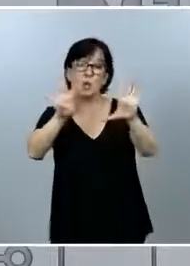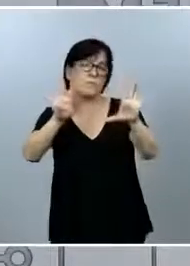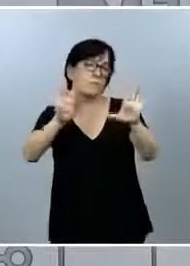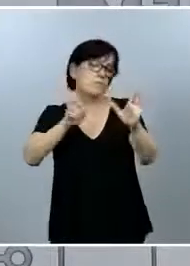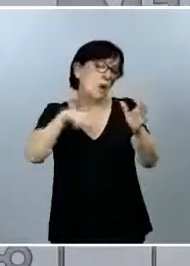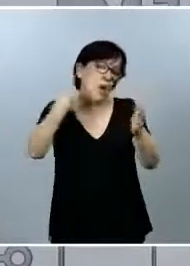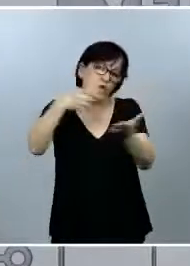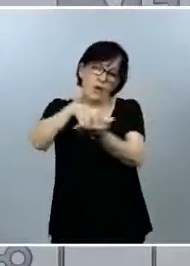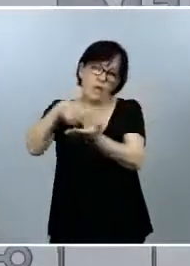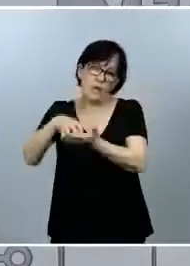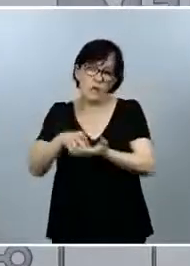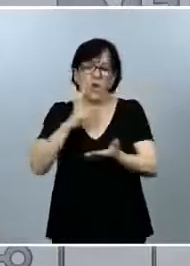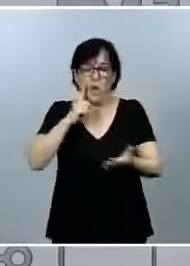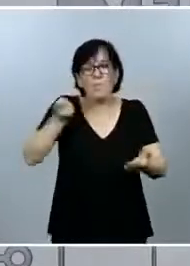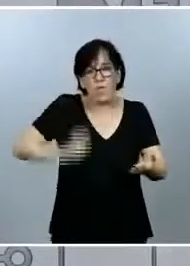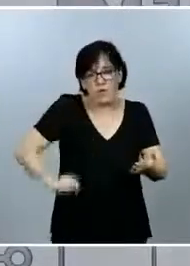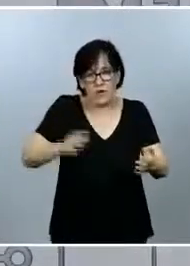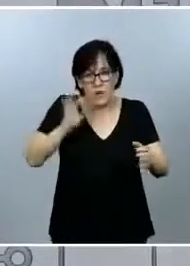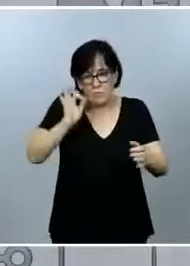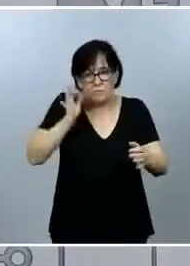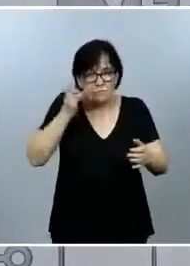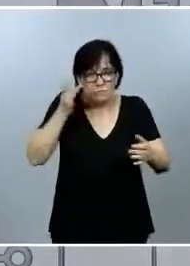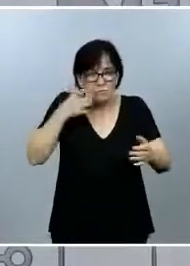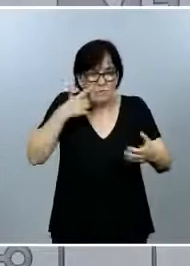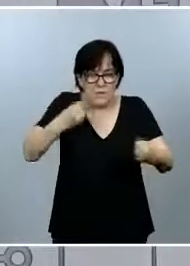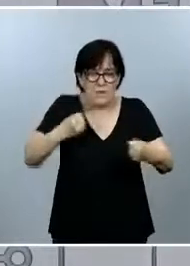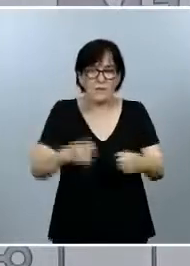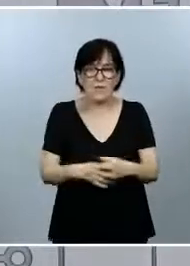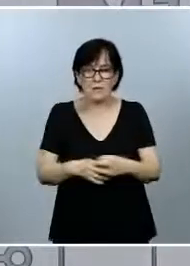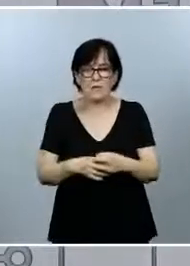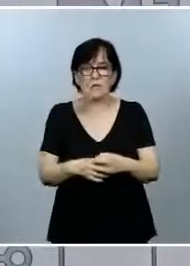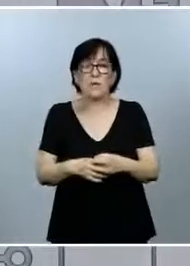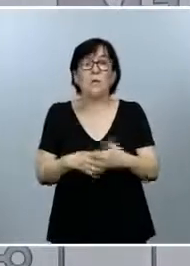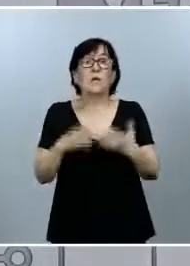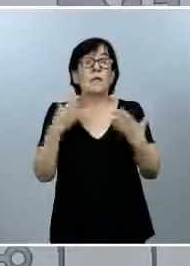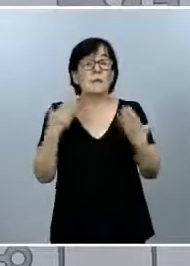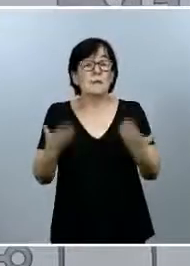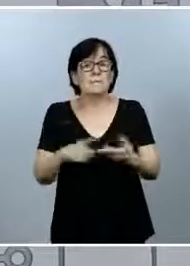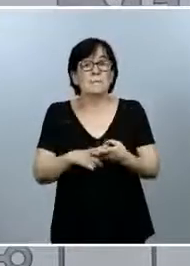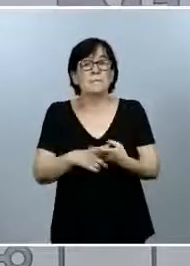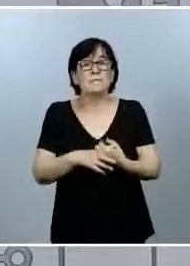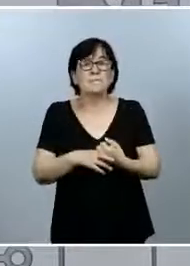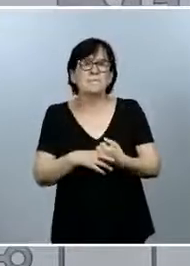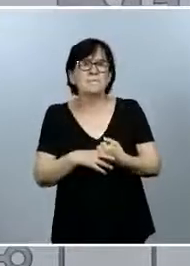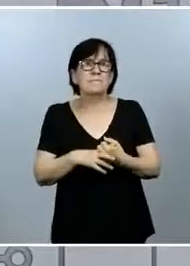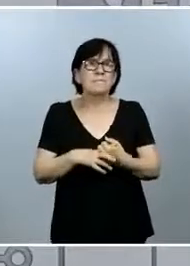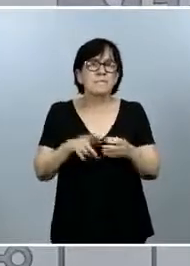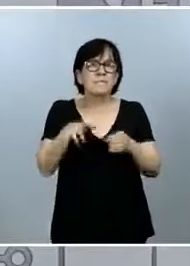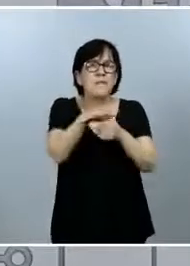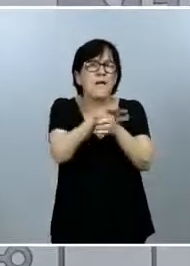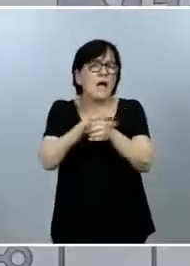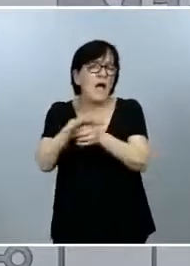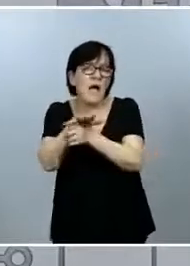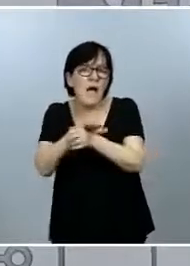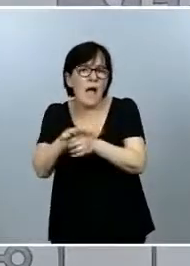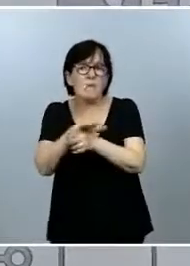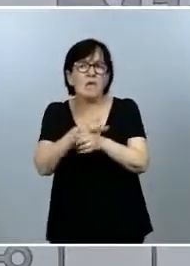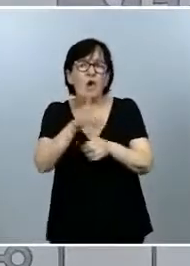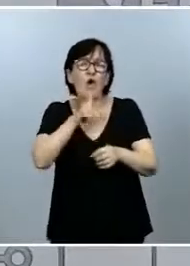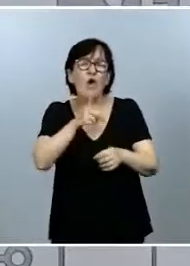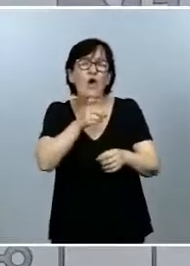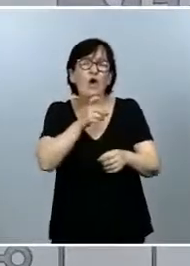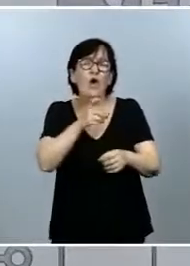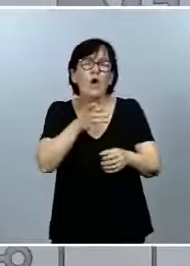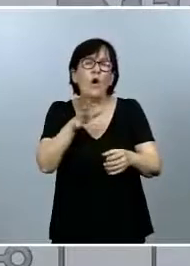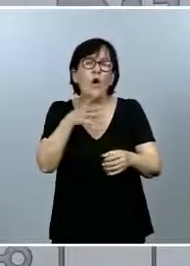centros, pero son profesionales sanitarios. En cuanto al ámbito posible de exposición, y ya les digo que esto